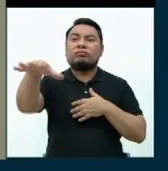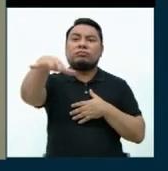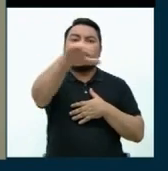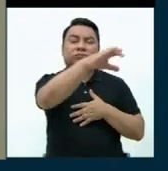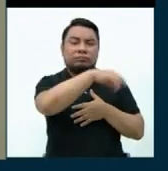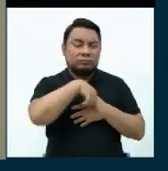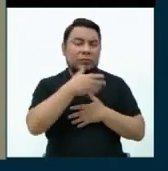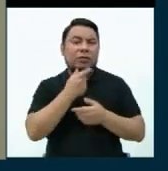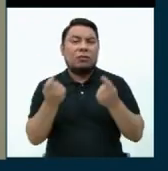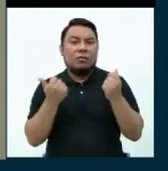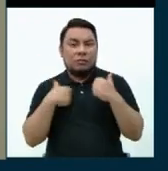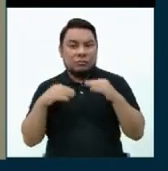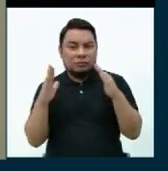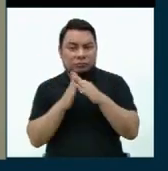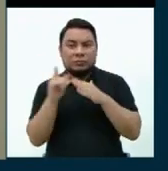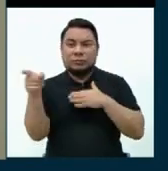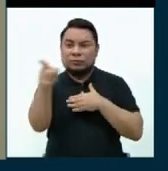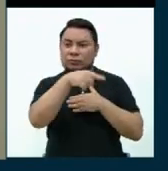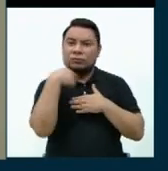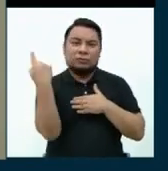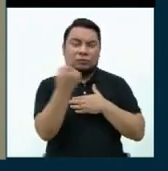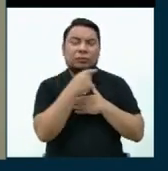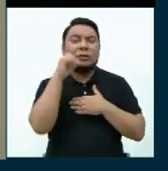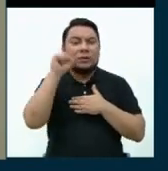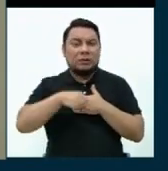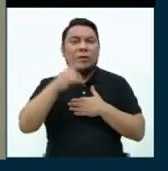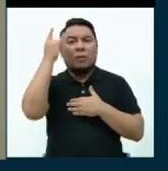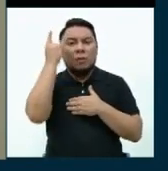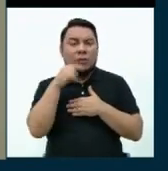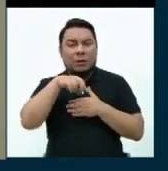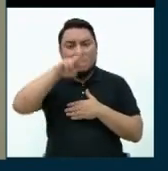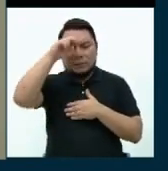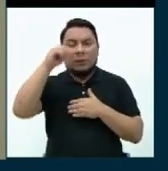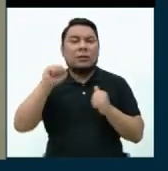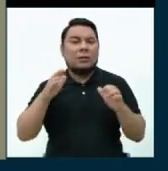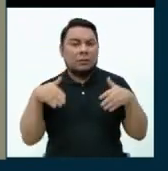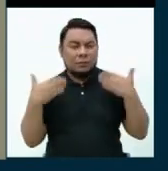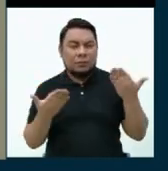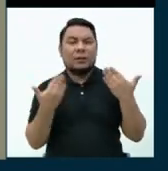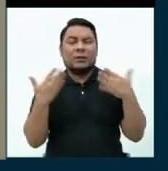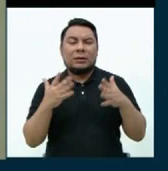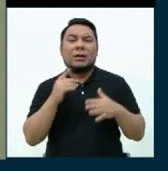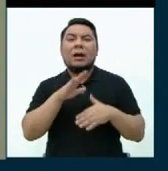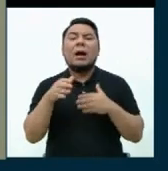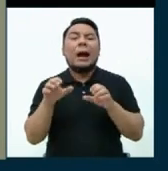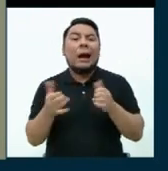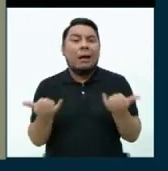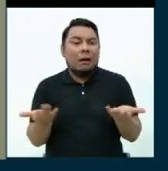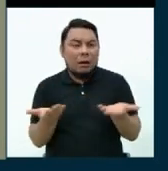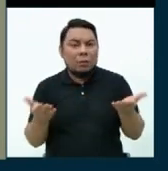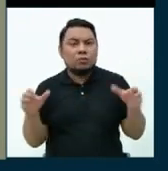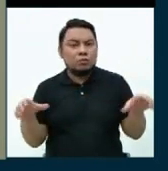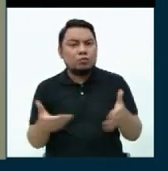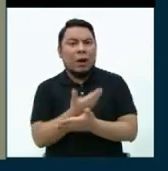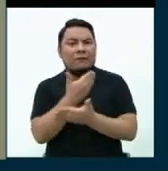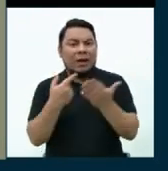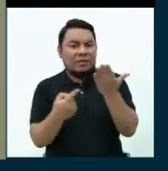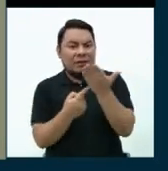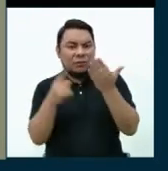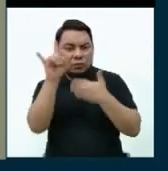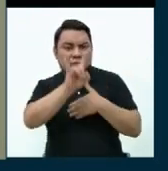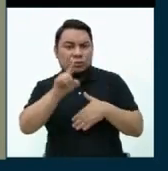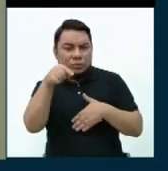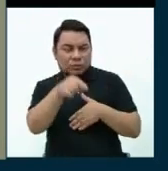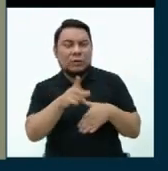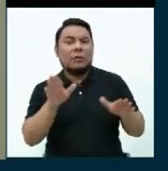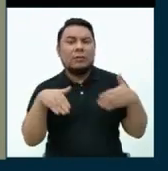al nivel del gobierno local. Urge que nuestro país ya pueda estar totalmente actualizado y utilizando la tecnología para que